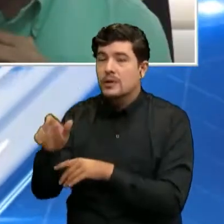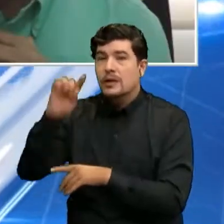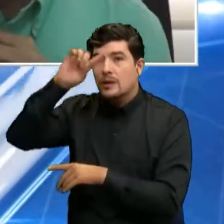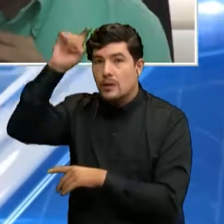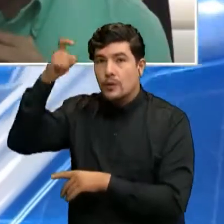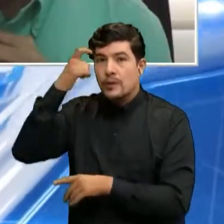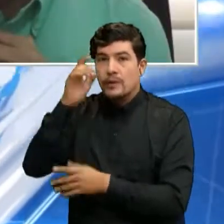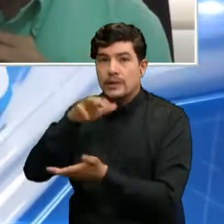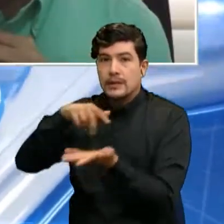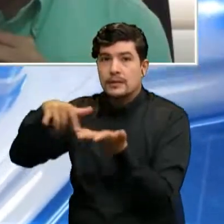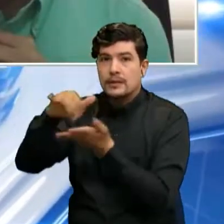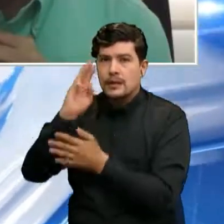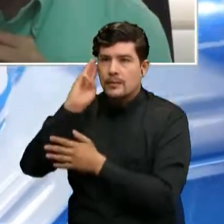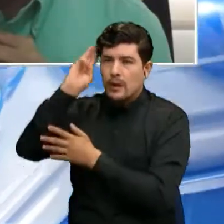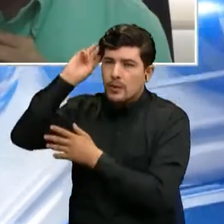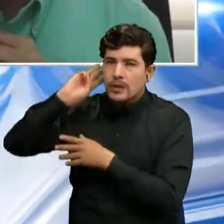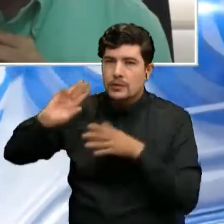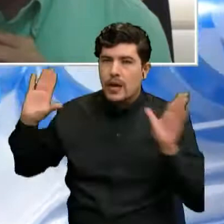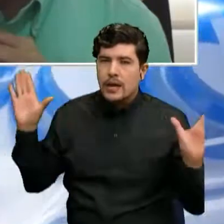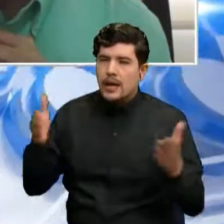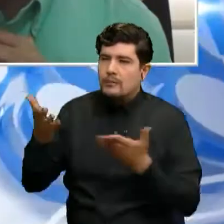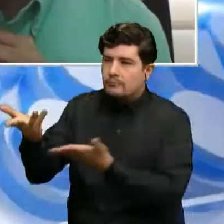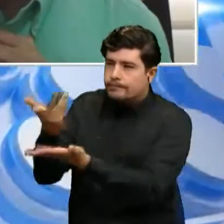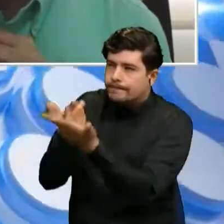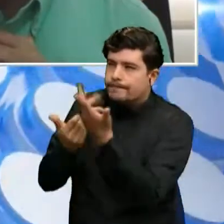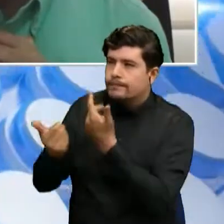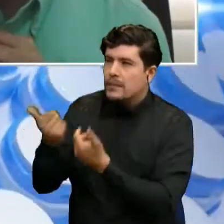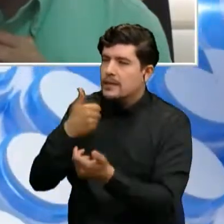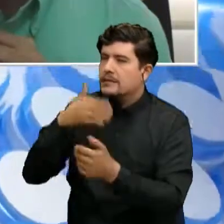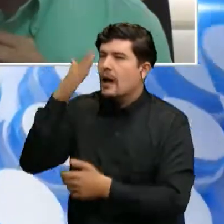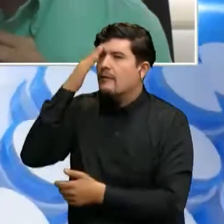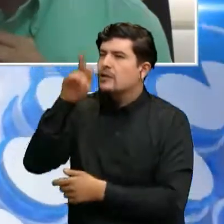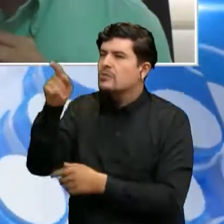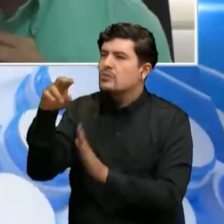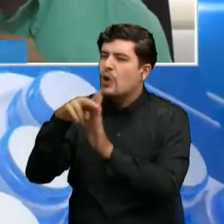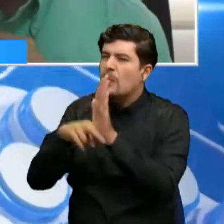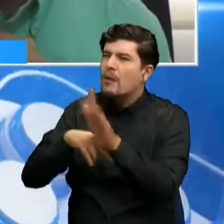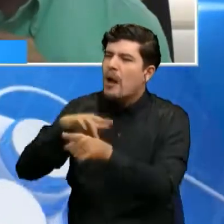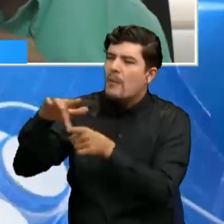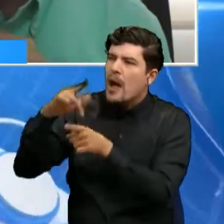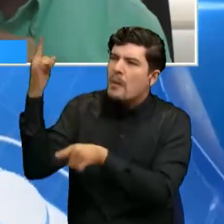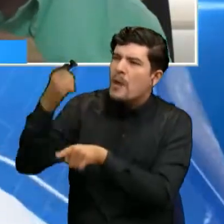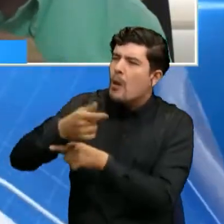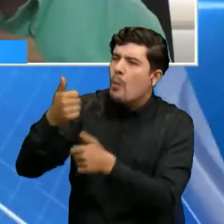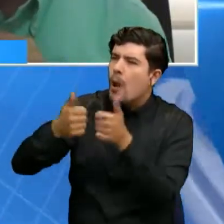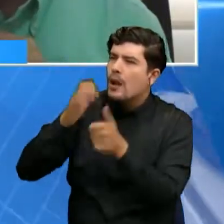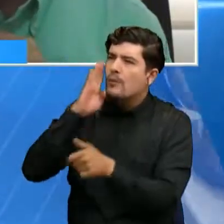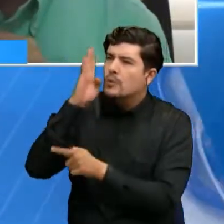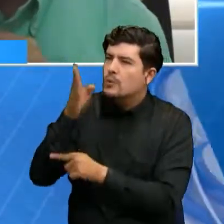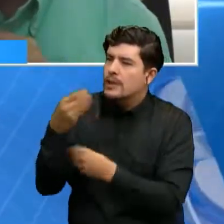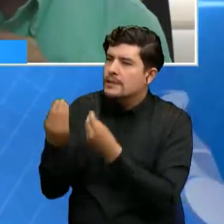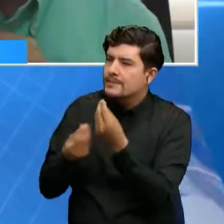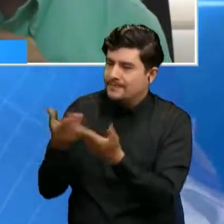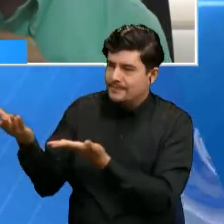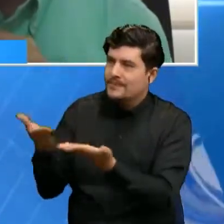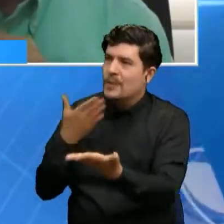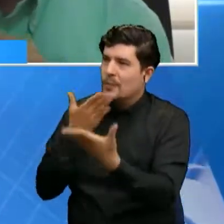Aguilar, para ampliar esta situación y saber qué medidas se van a tomar. Gobernador, buenas tardes, gracias por estar a esta hora con nosotros.